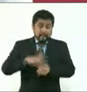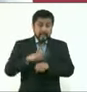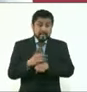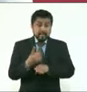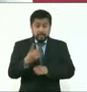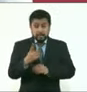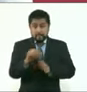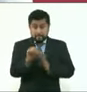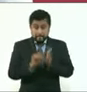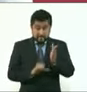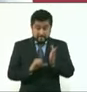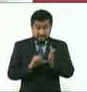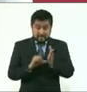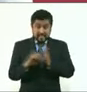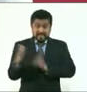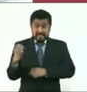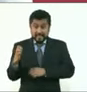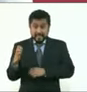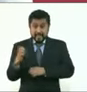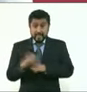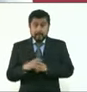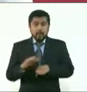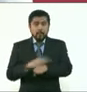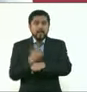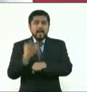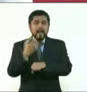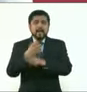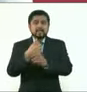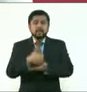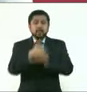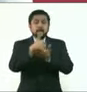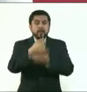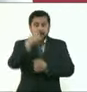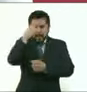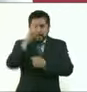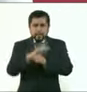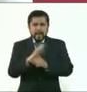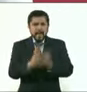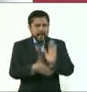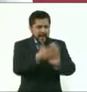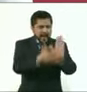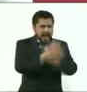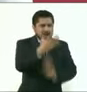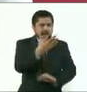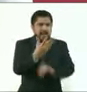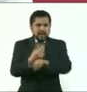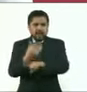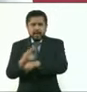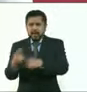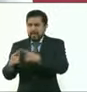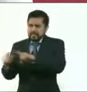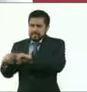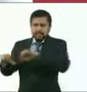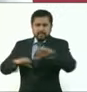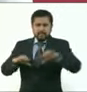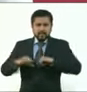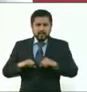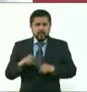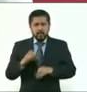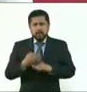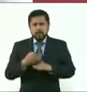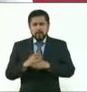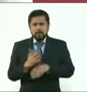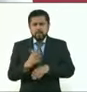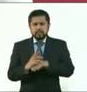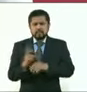mes de enero y esto ayuda a todas las obras que se están realizando. Al día de hoy vamos como 3.5 arriba de la